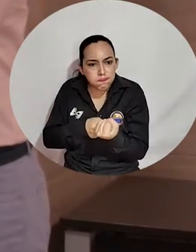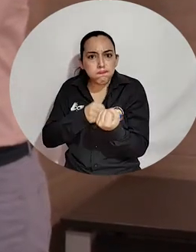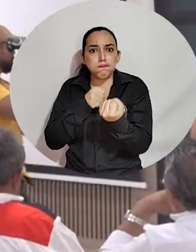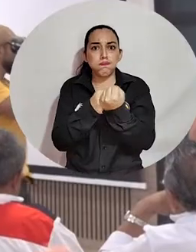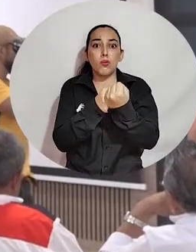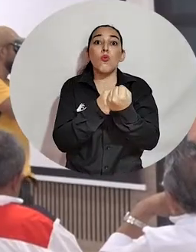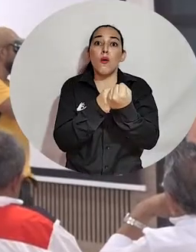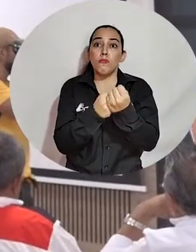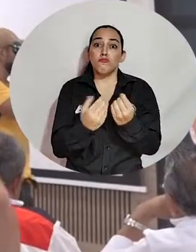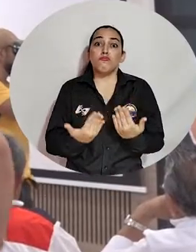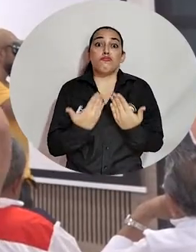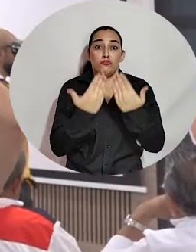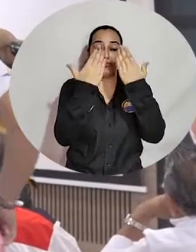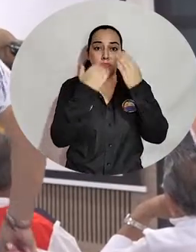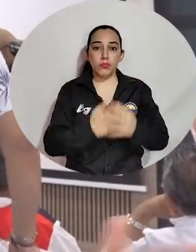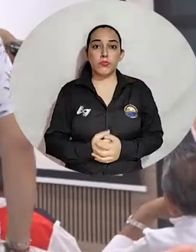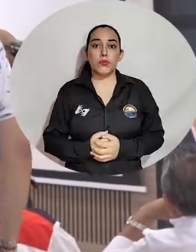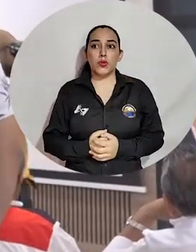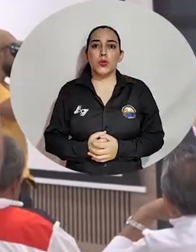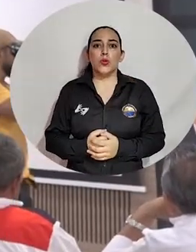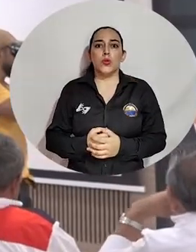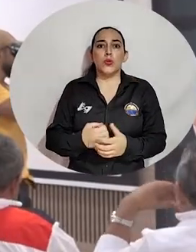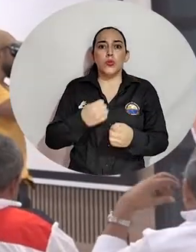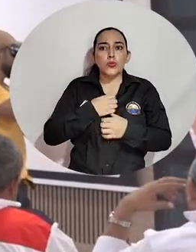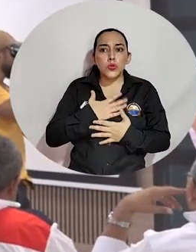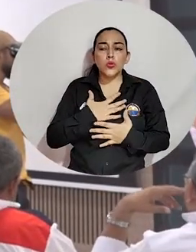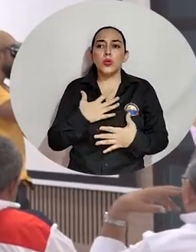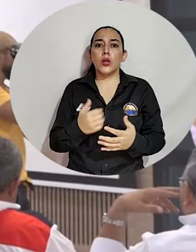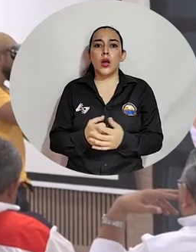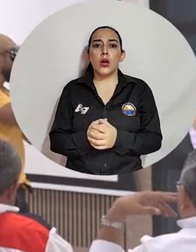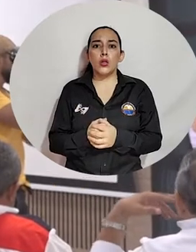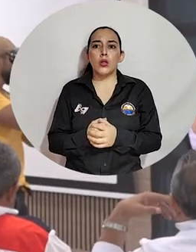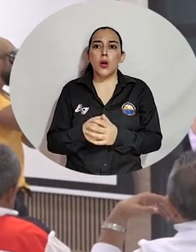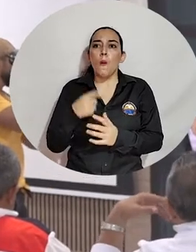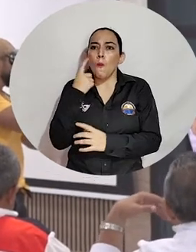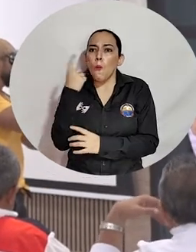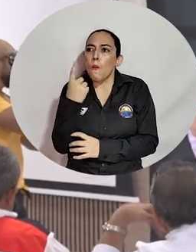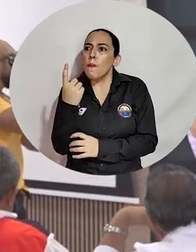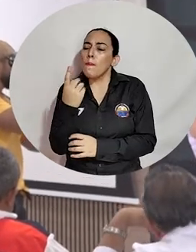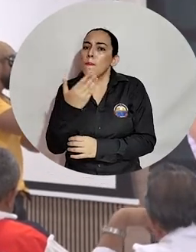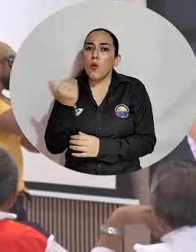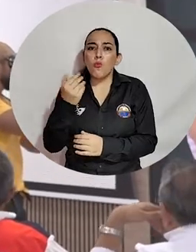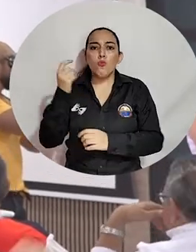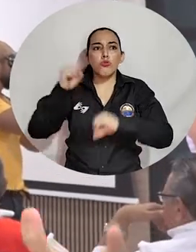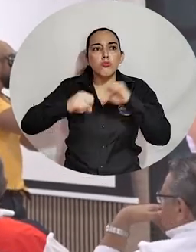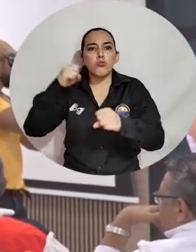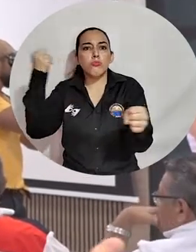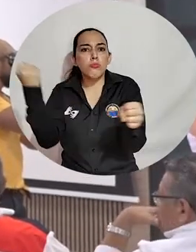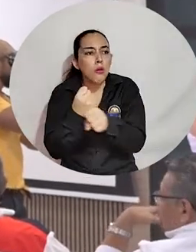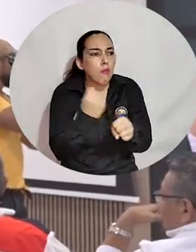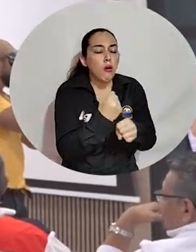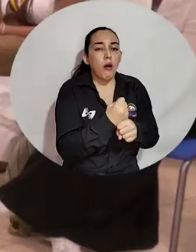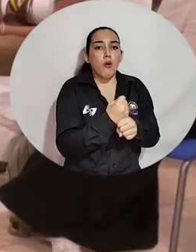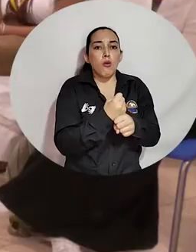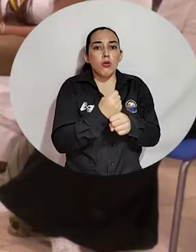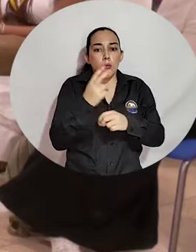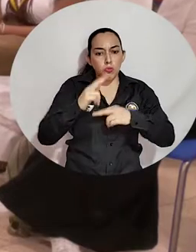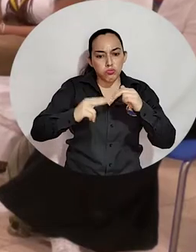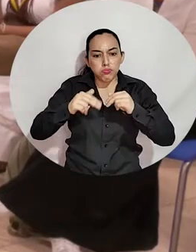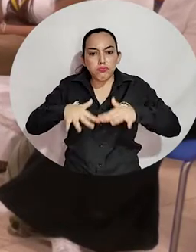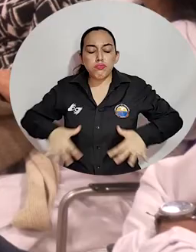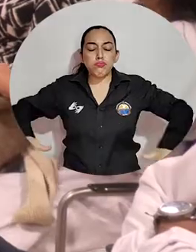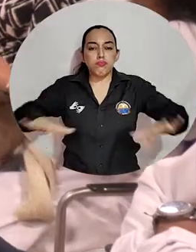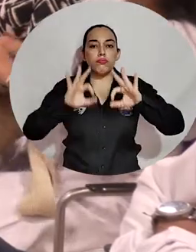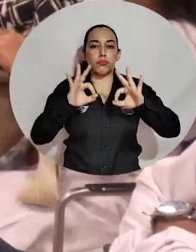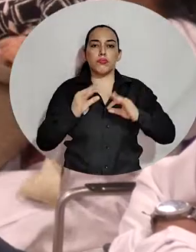beneficios. Traer oportunidades para salir a buscar también posibilidades y tejer el territorio juntos. Gracias